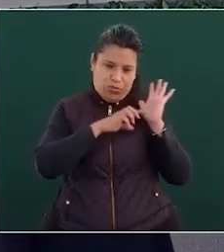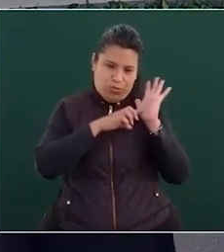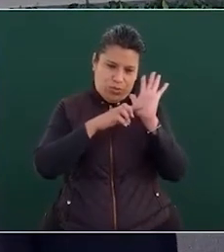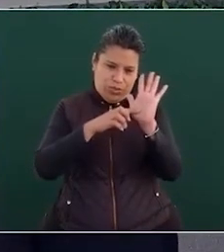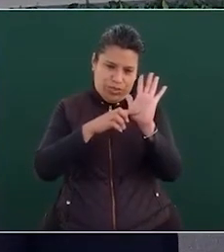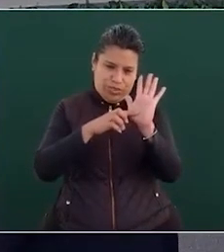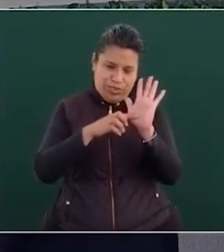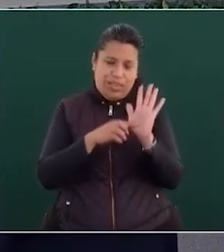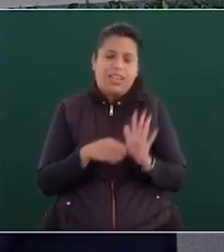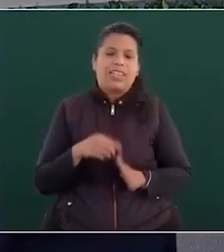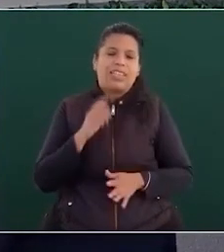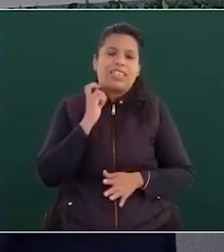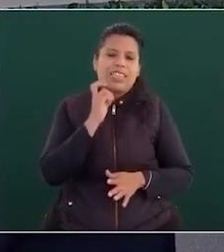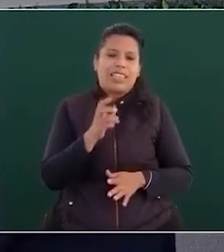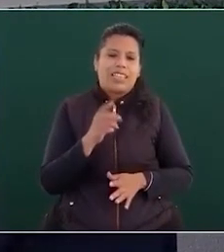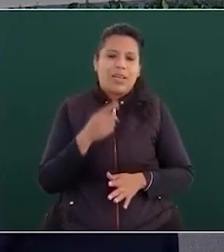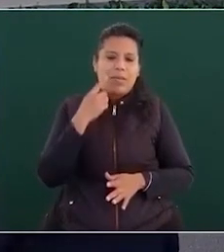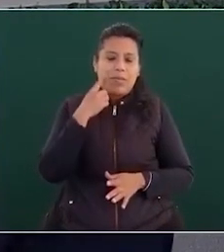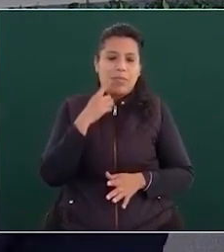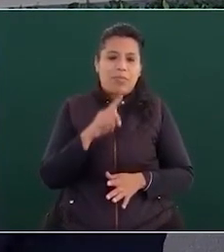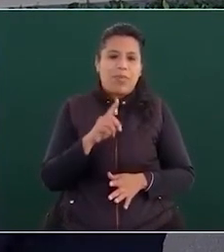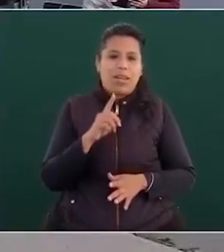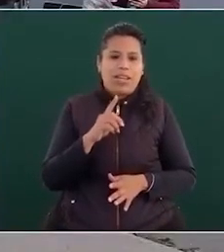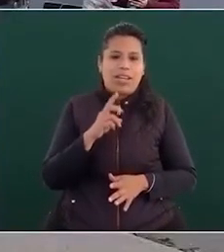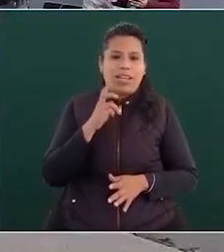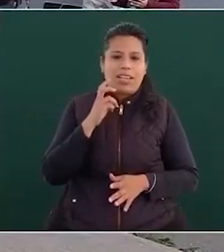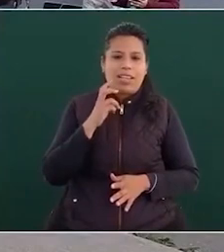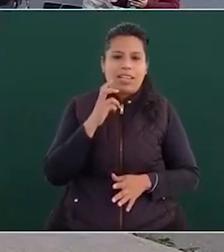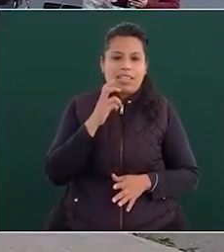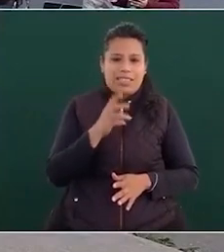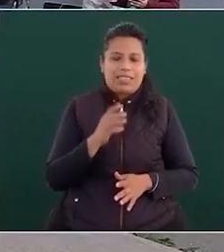están ofreciéndole a Maximiliano